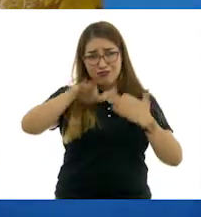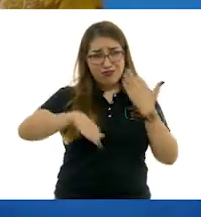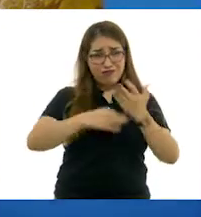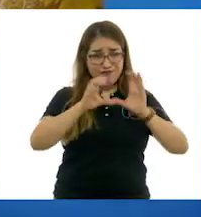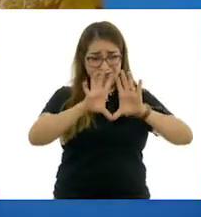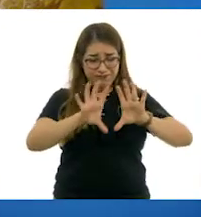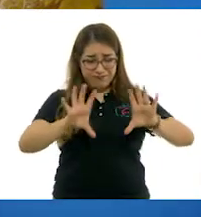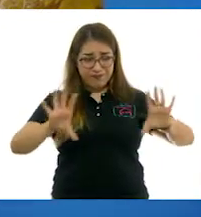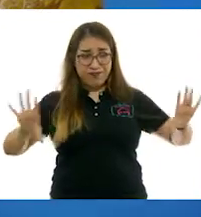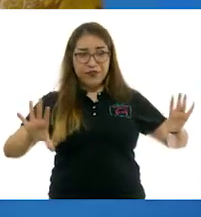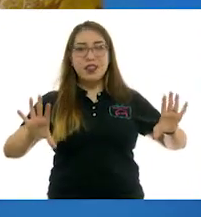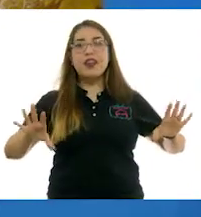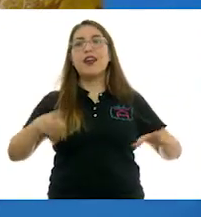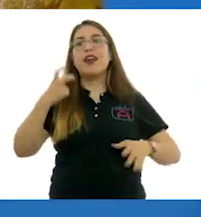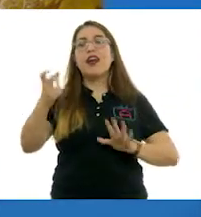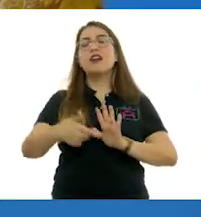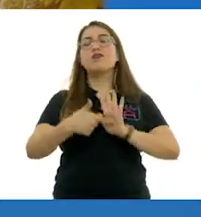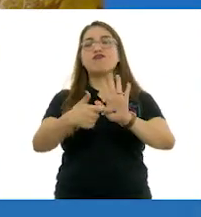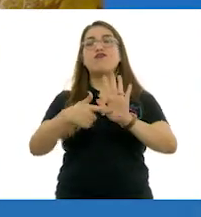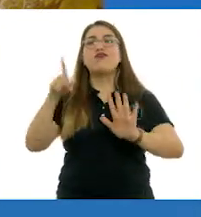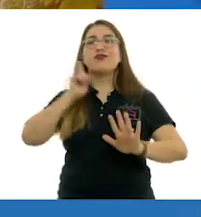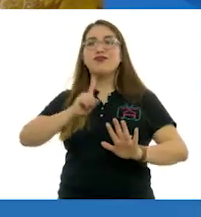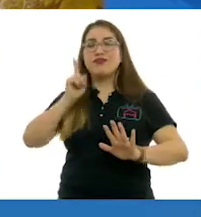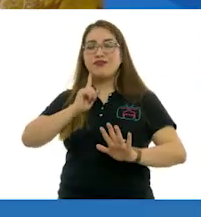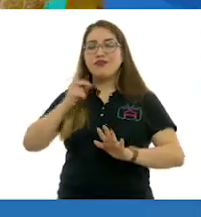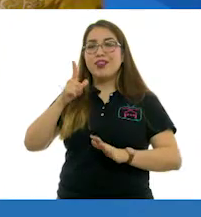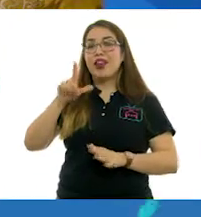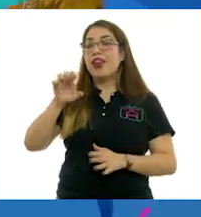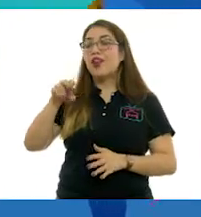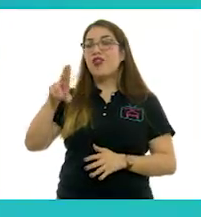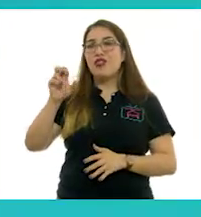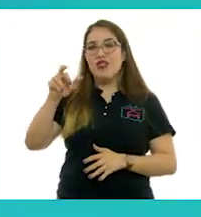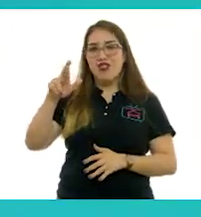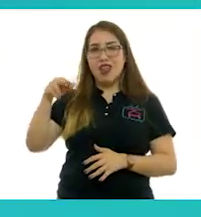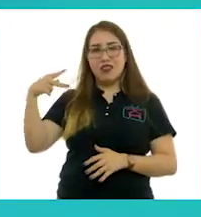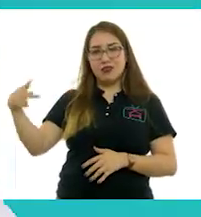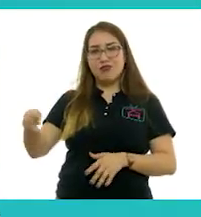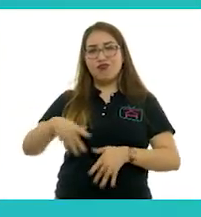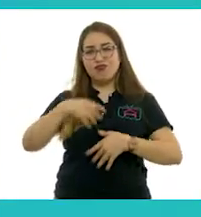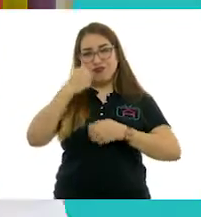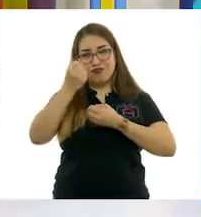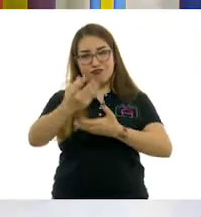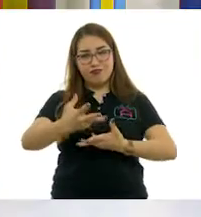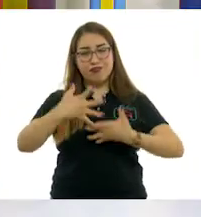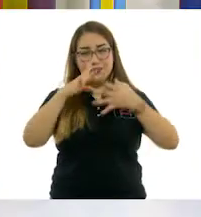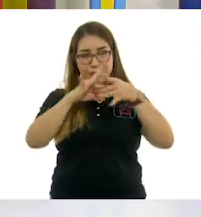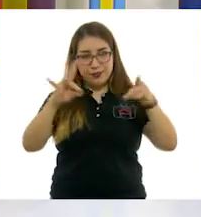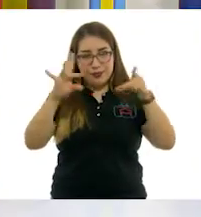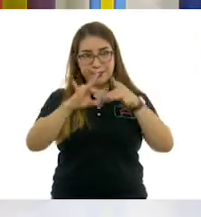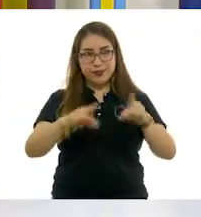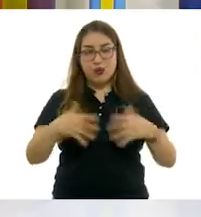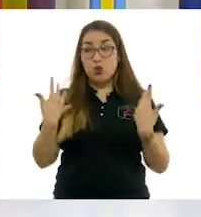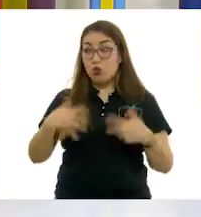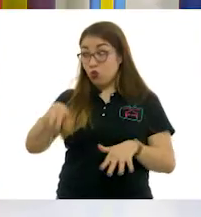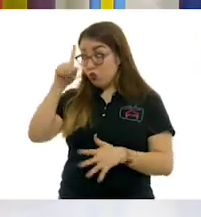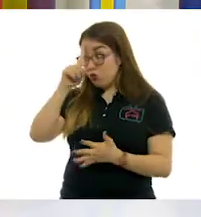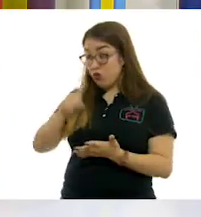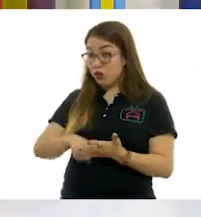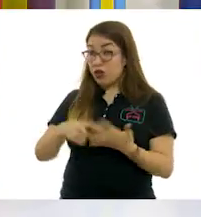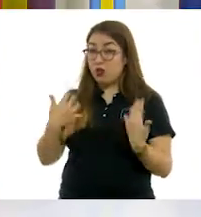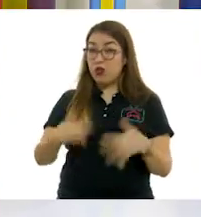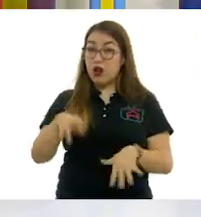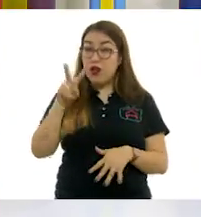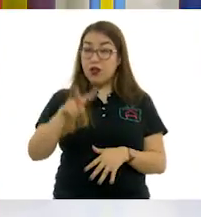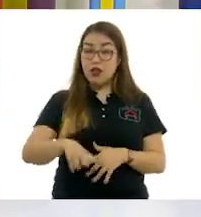expresar nuestra pintora Leonora Carrington. Creo que tenemos que agradecerles